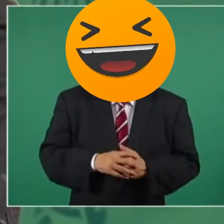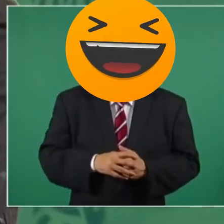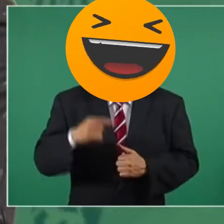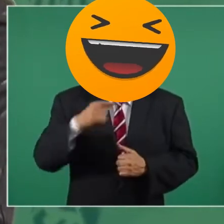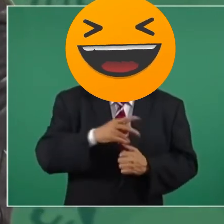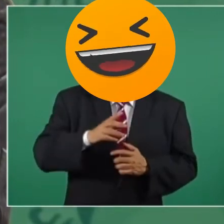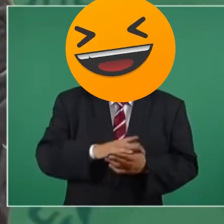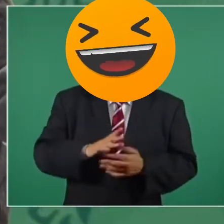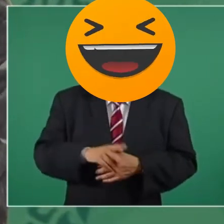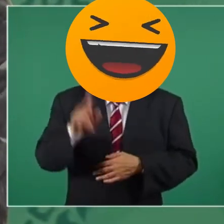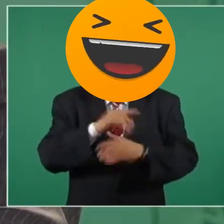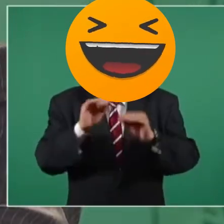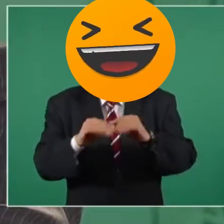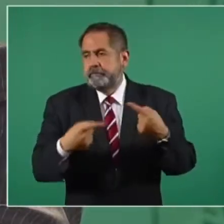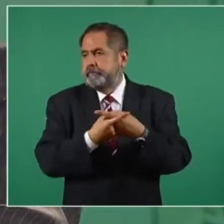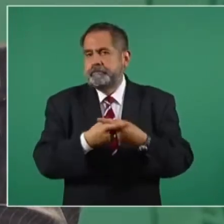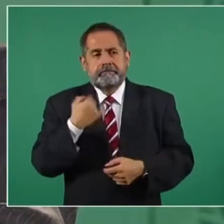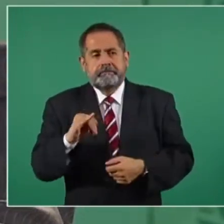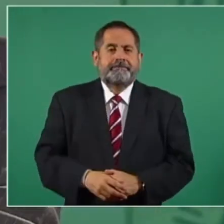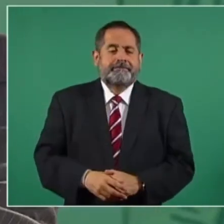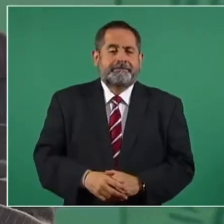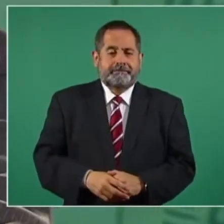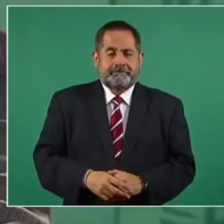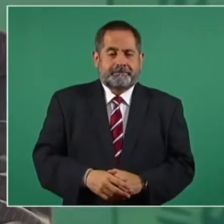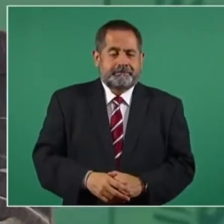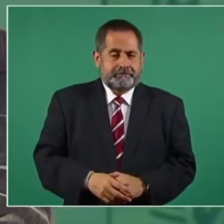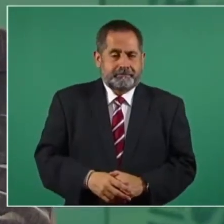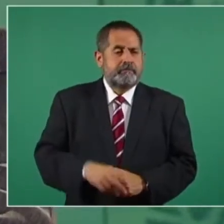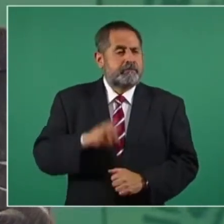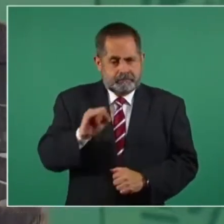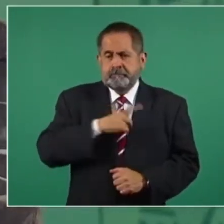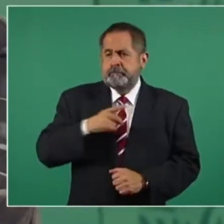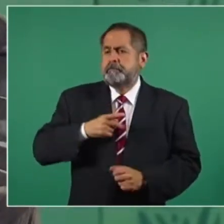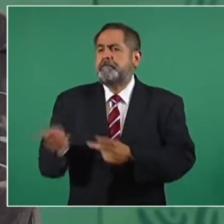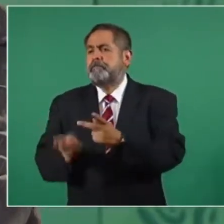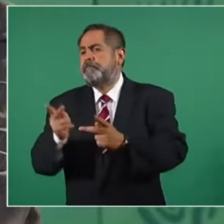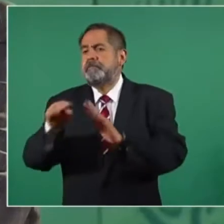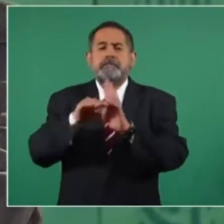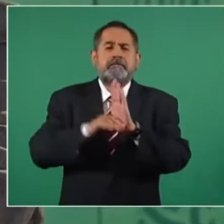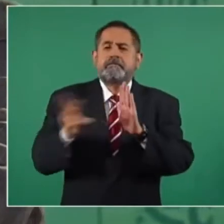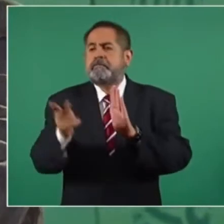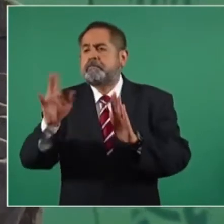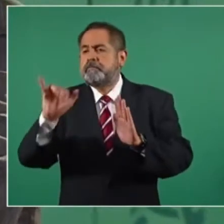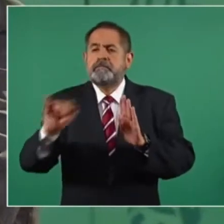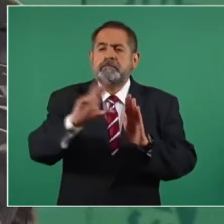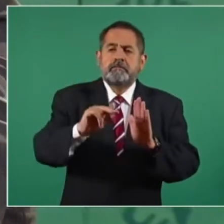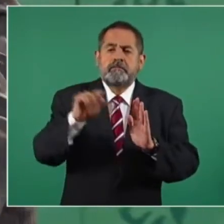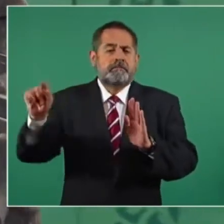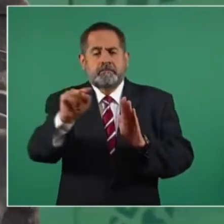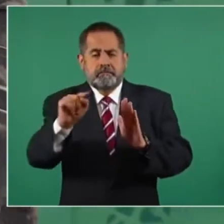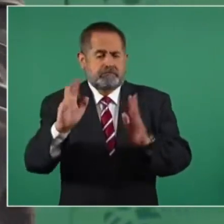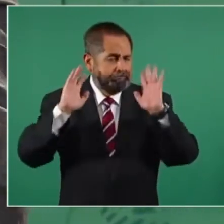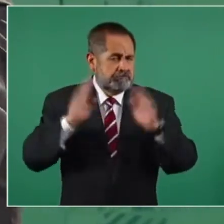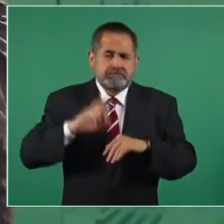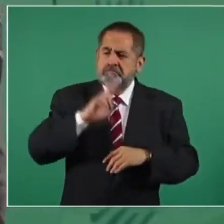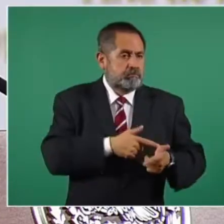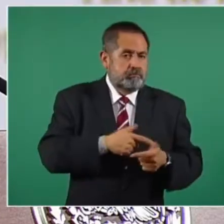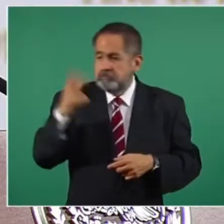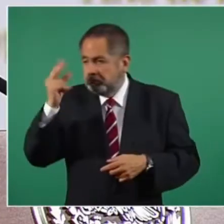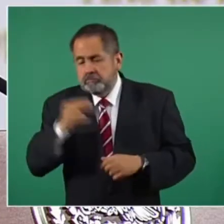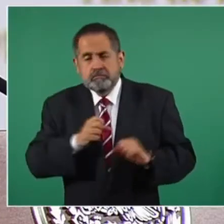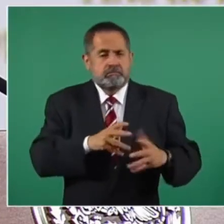se confunde. Entonces, sí a la consulta, sí al plebiscito, en todos los casos, y no tenerle miedo al pueblo.